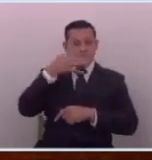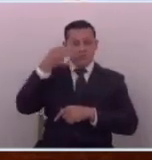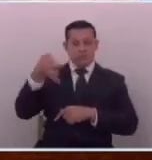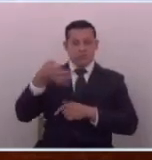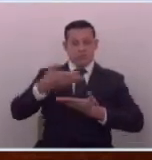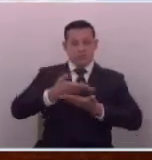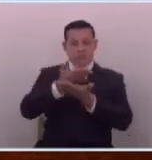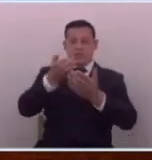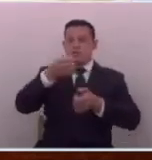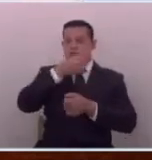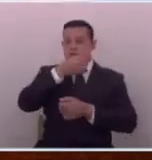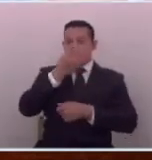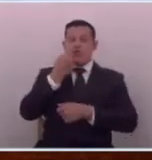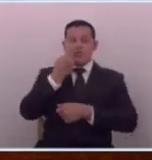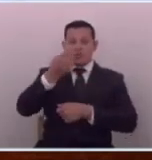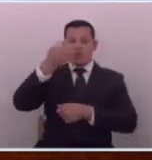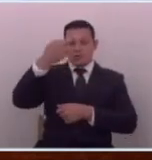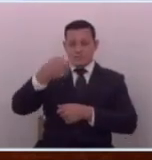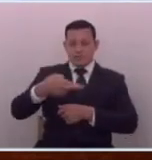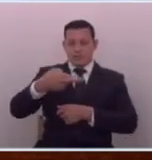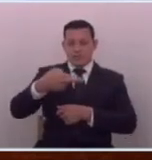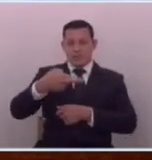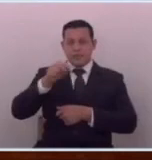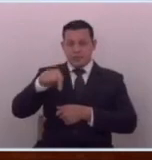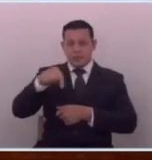informadores y los estamos viendo porque vemos